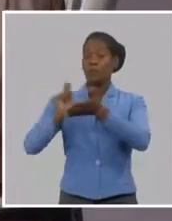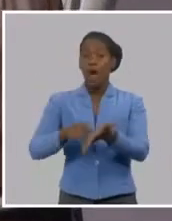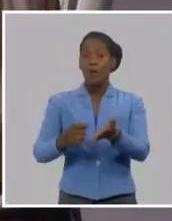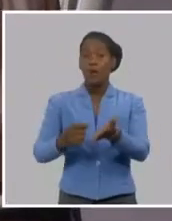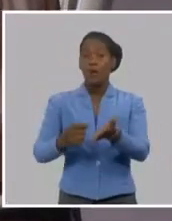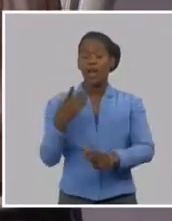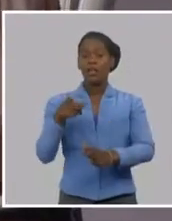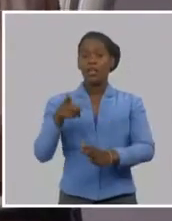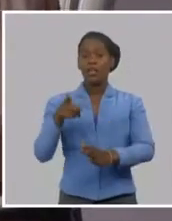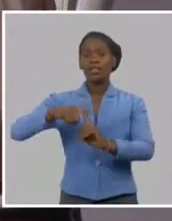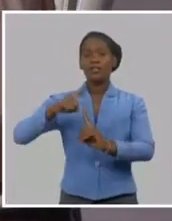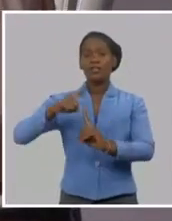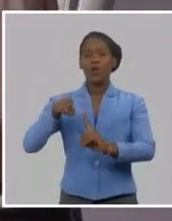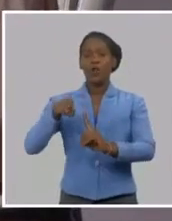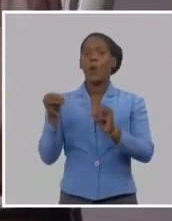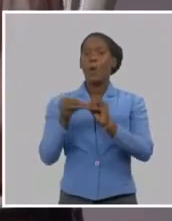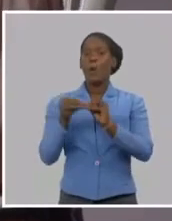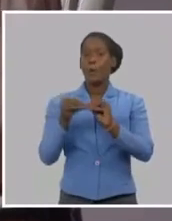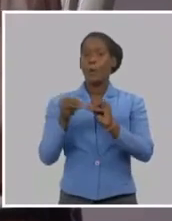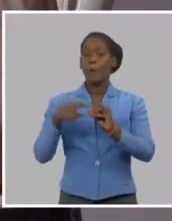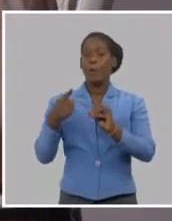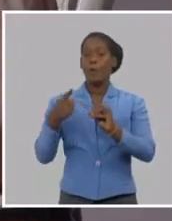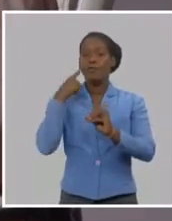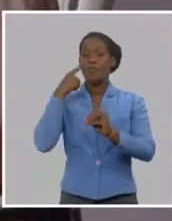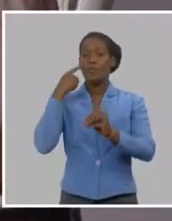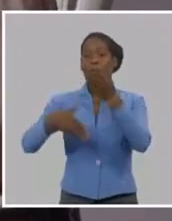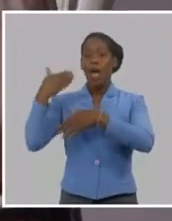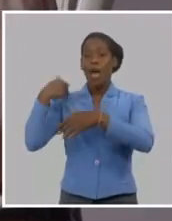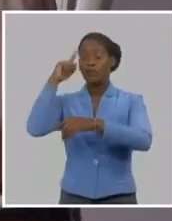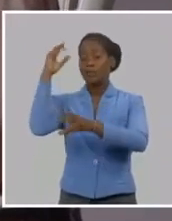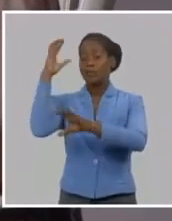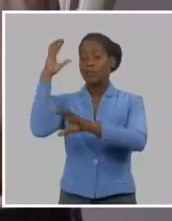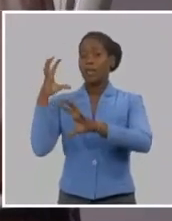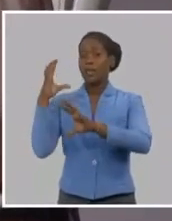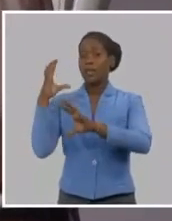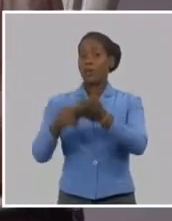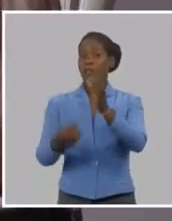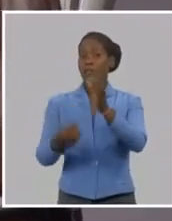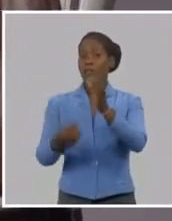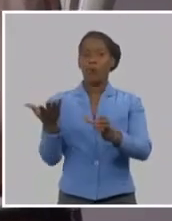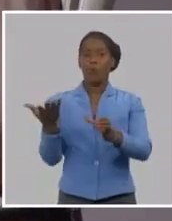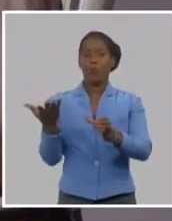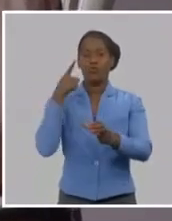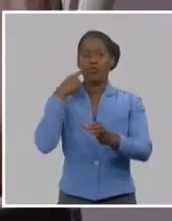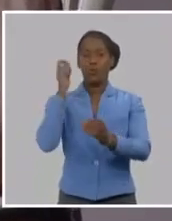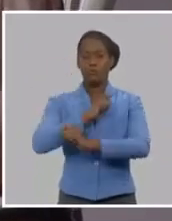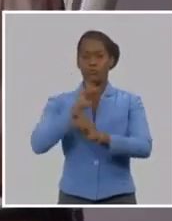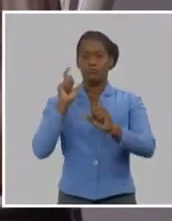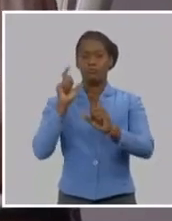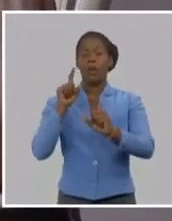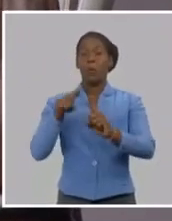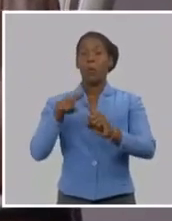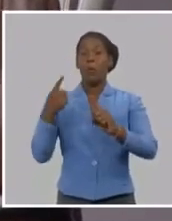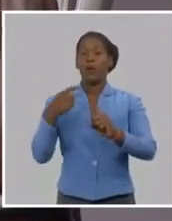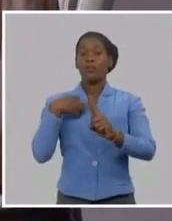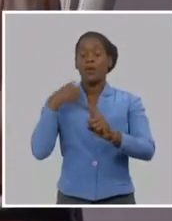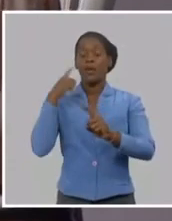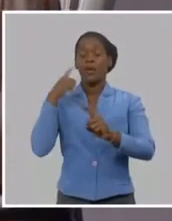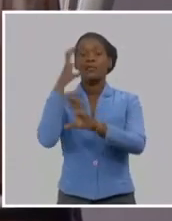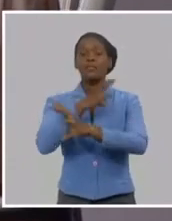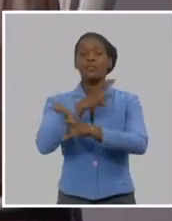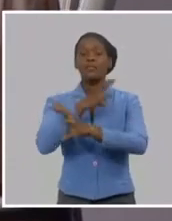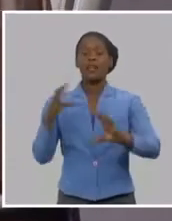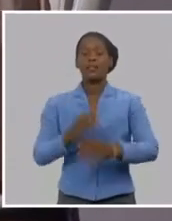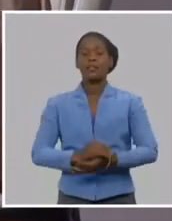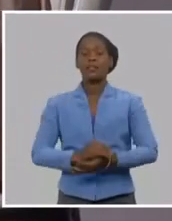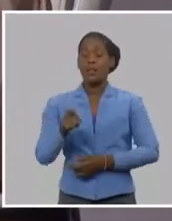bien así, porque una falsificación puede autorizar, puede deformar y autorizar una deformación de sentido. Yo creo que por ahí viene una cosa,